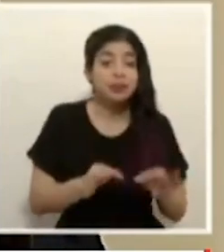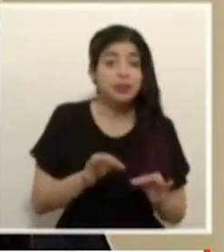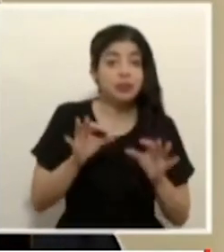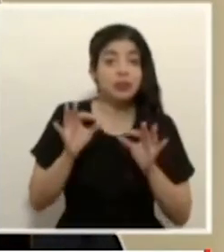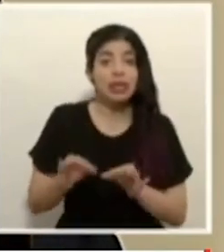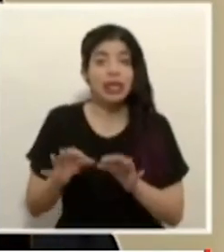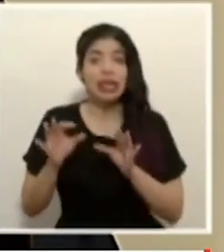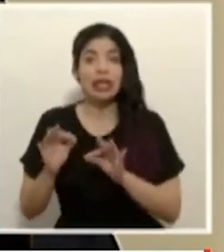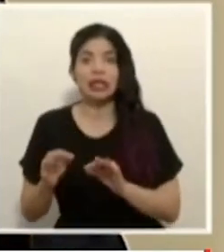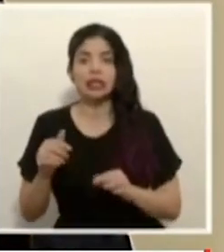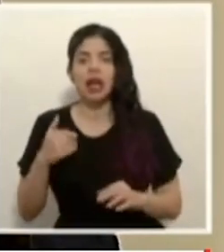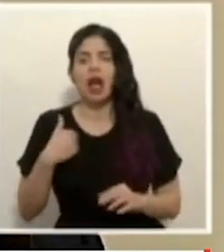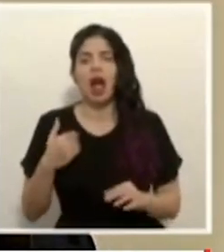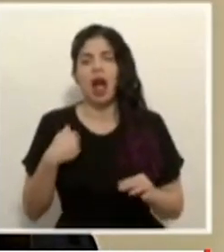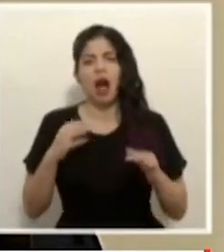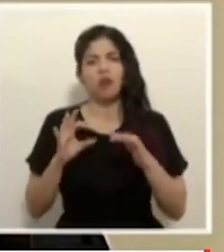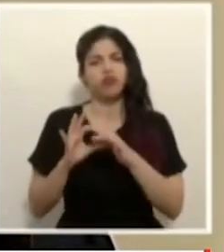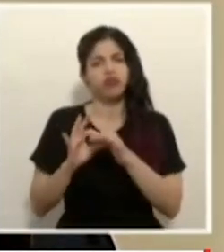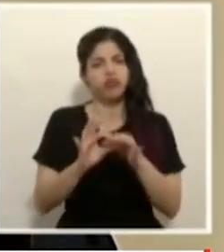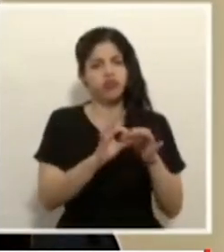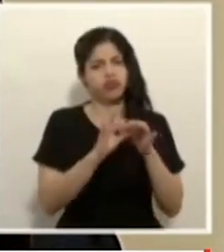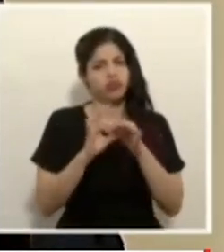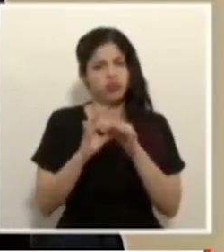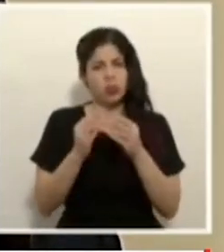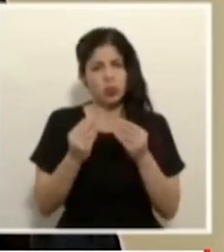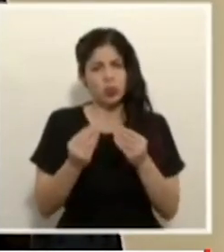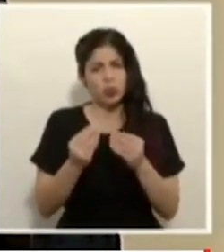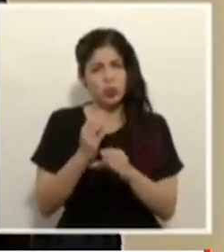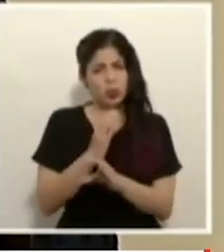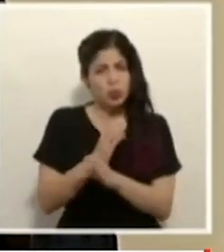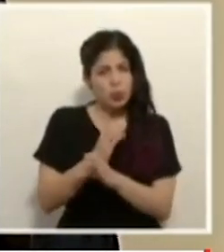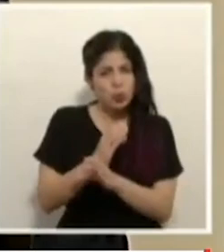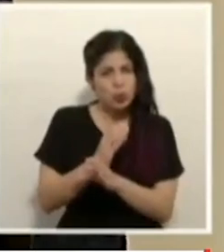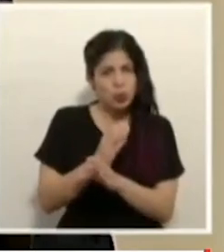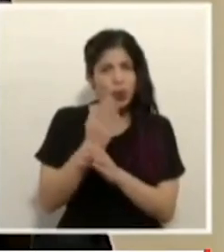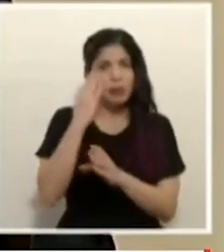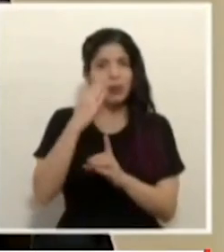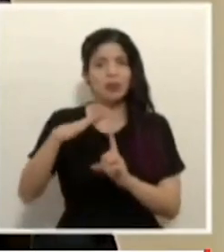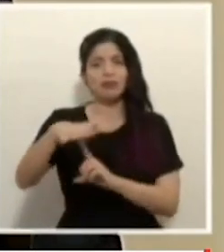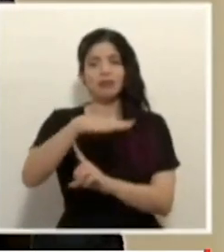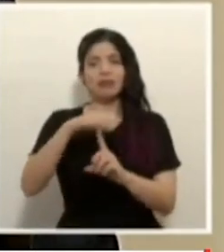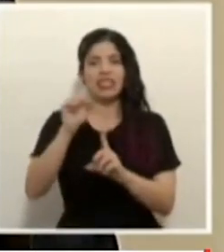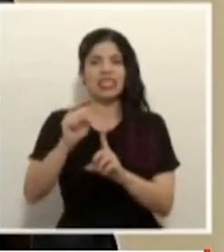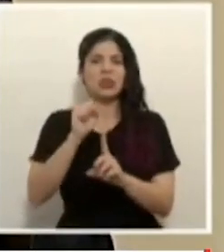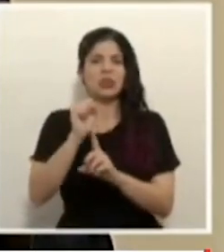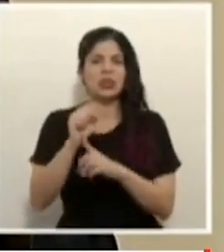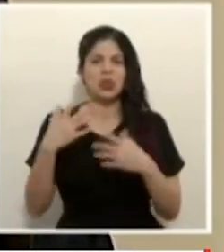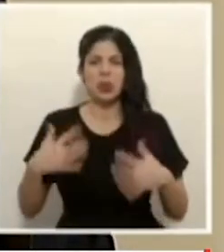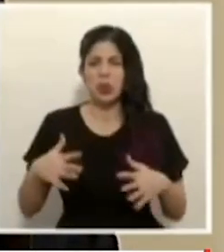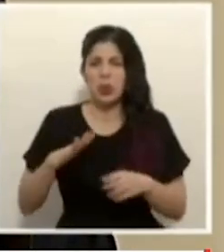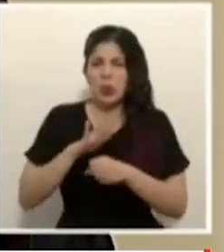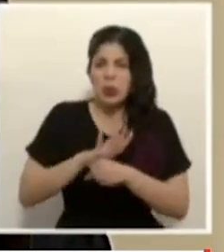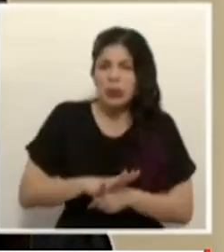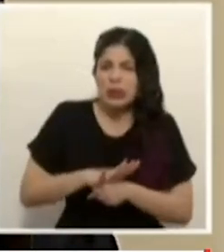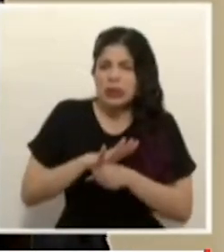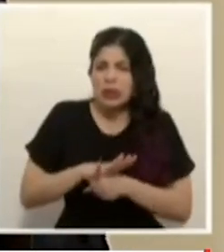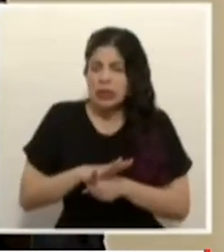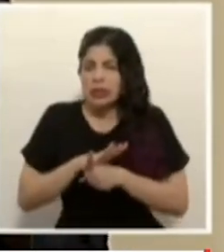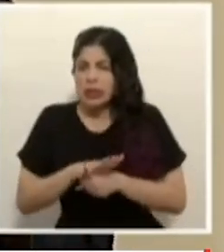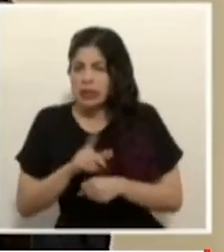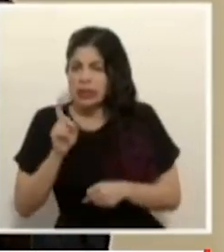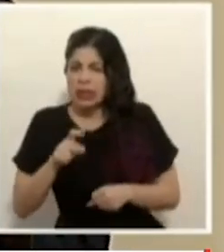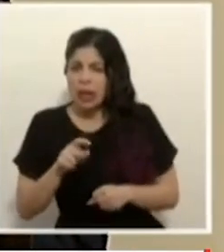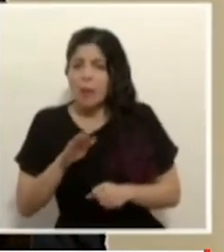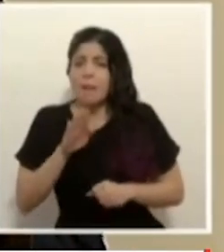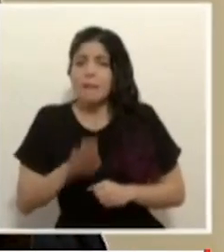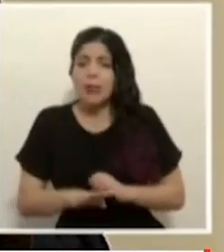muy coordinada es muy cuidadosa en un contexto de presión uno tiene que ser muy cuidadoso con